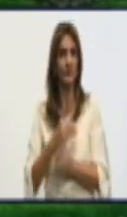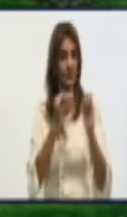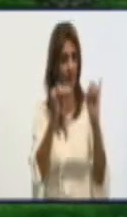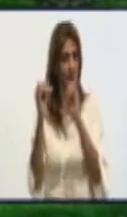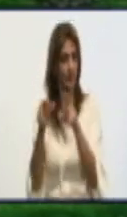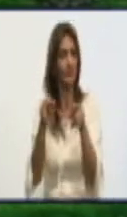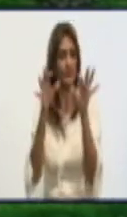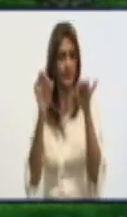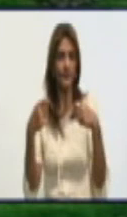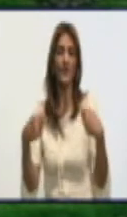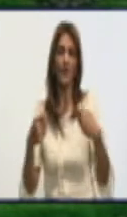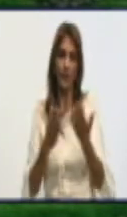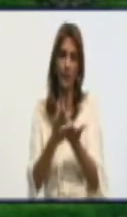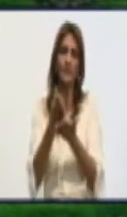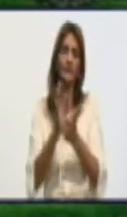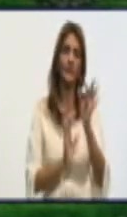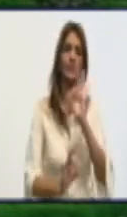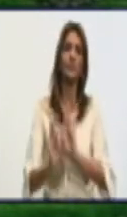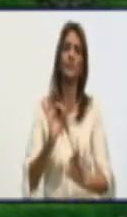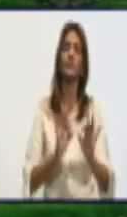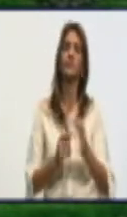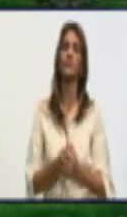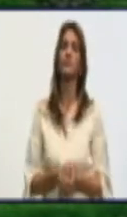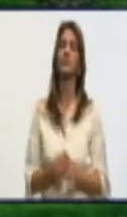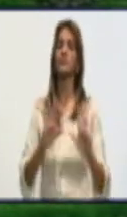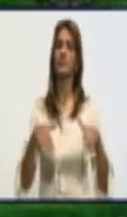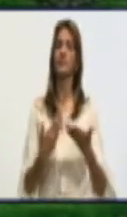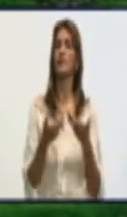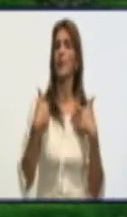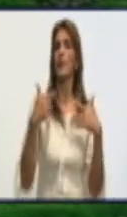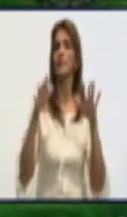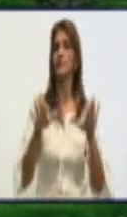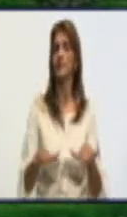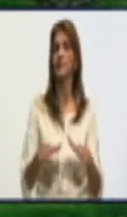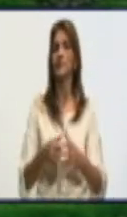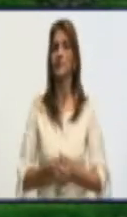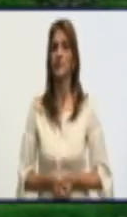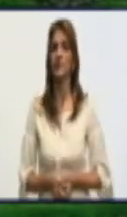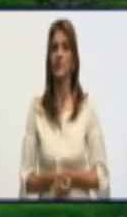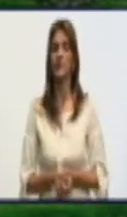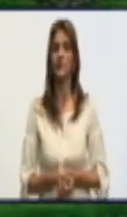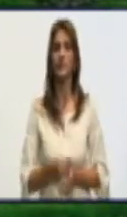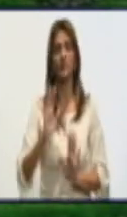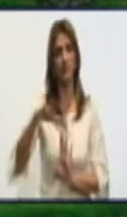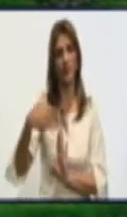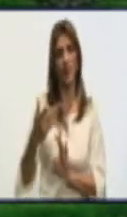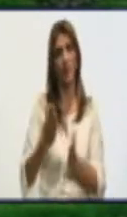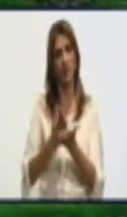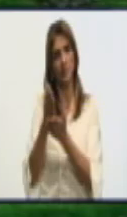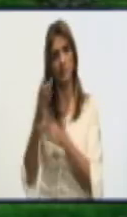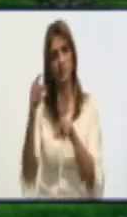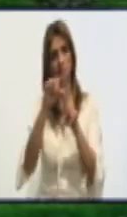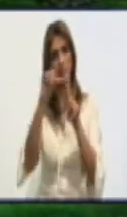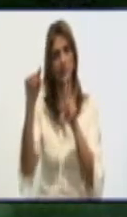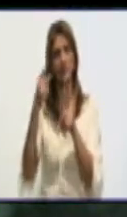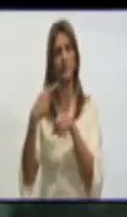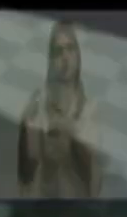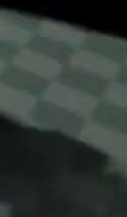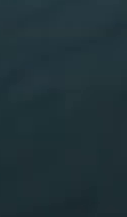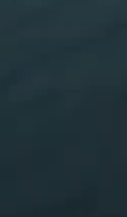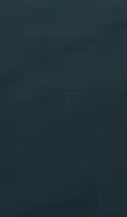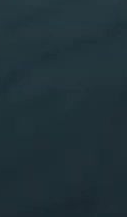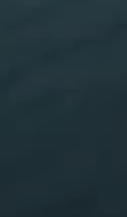Provincial de Salud. Vamos a hacer una pausa y entraremos en el segundo momento de nuestro panel. ¡Gracias!